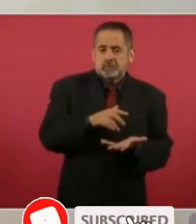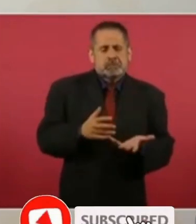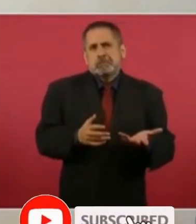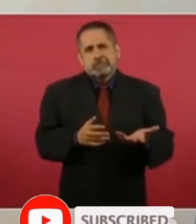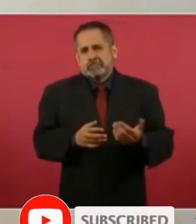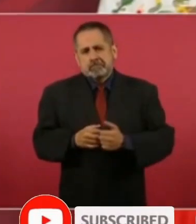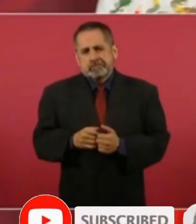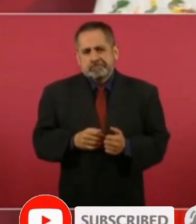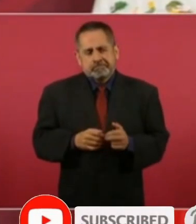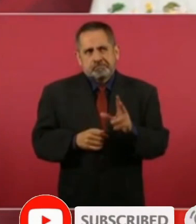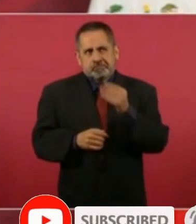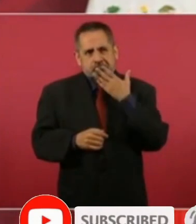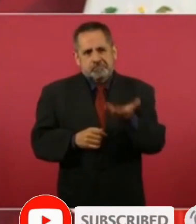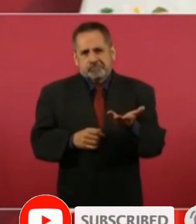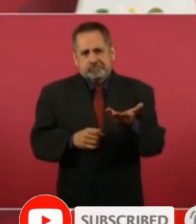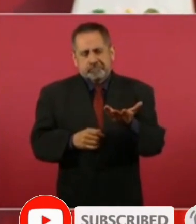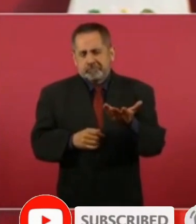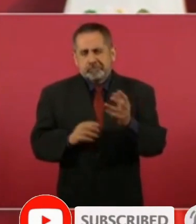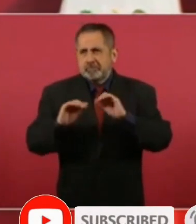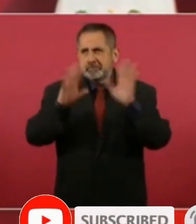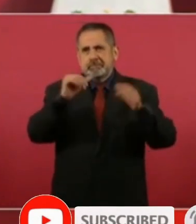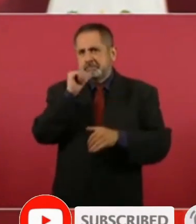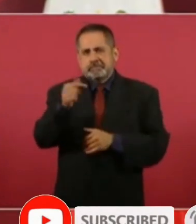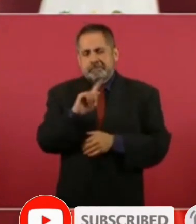pues no entendemos